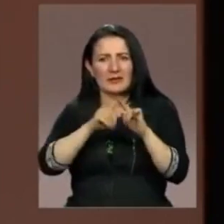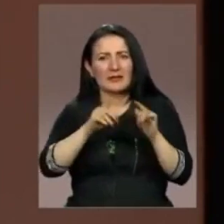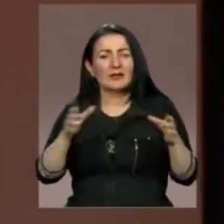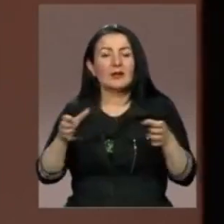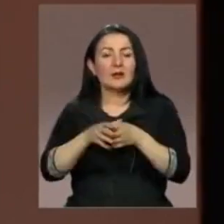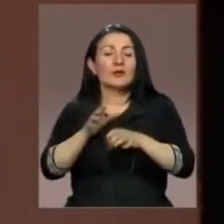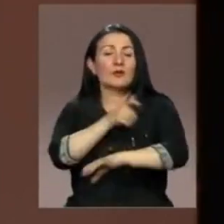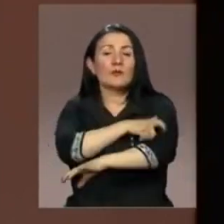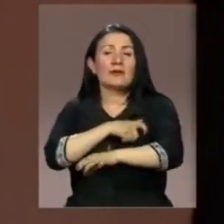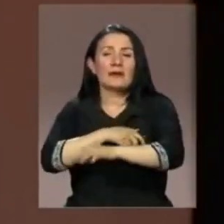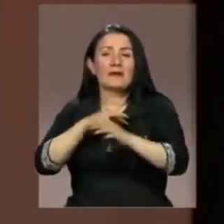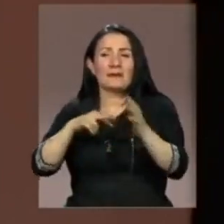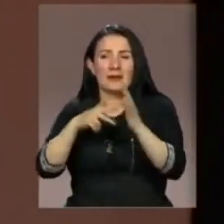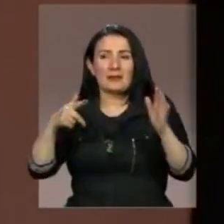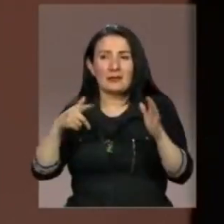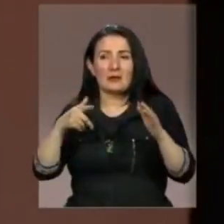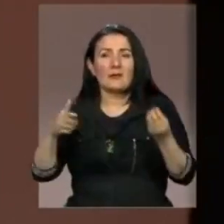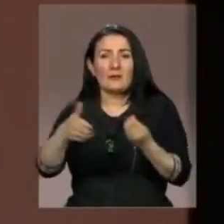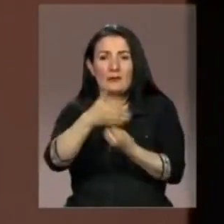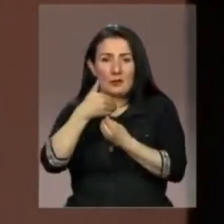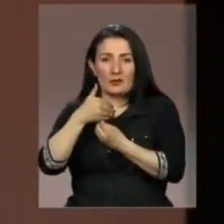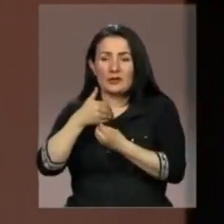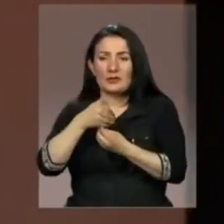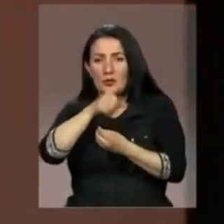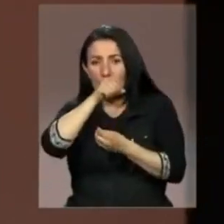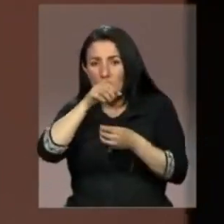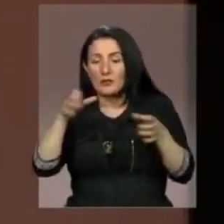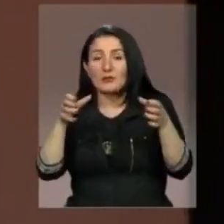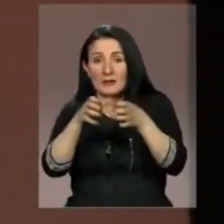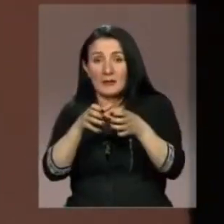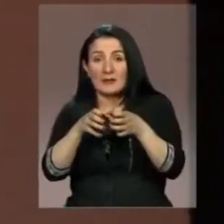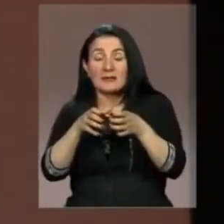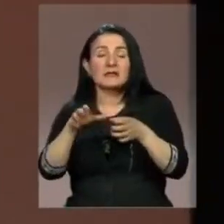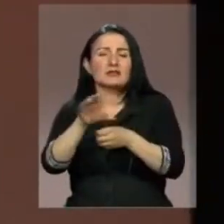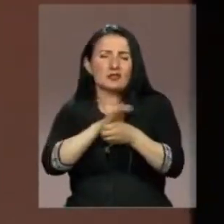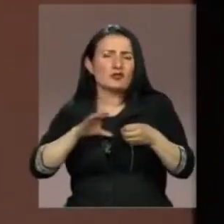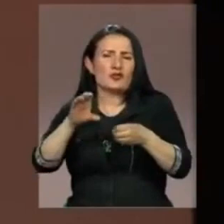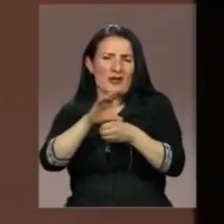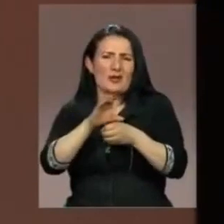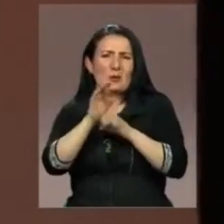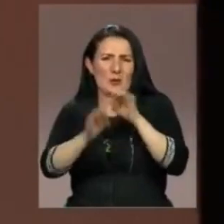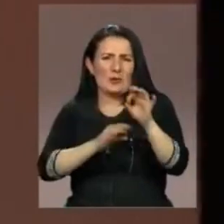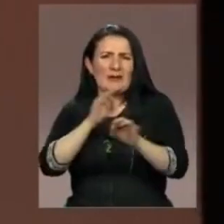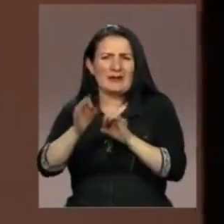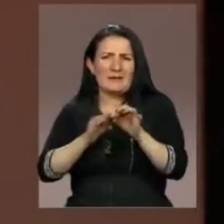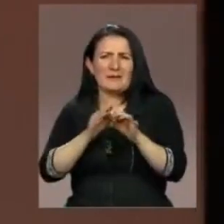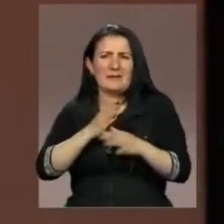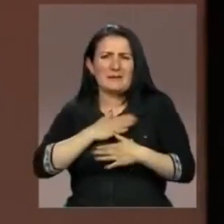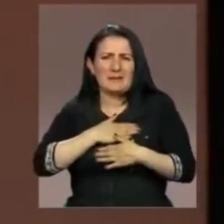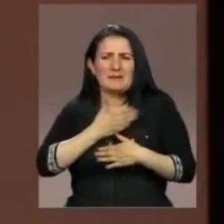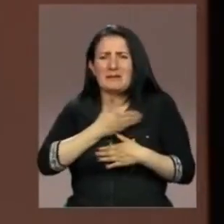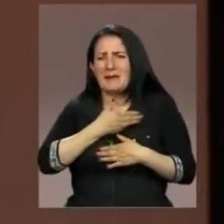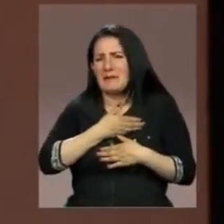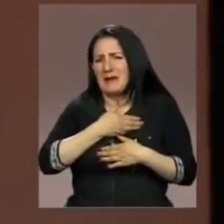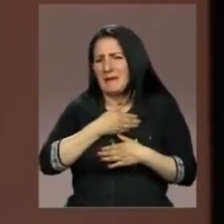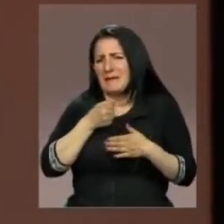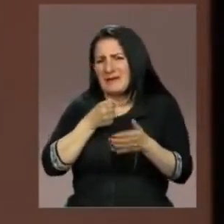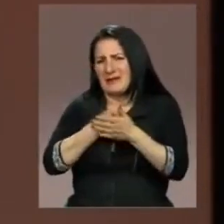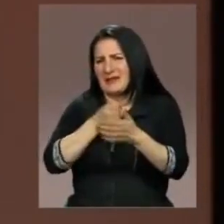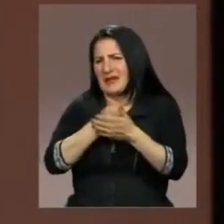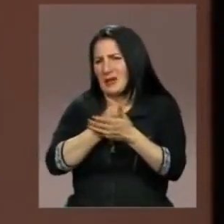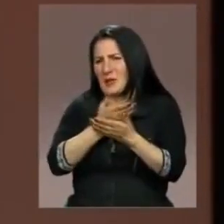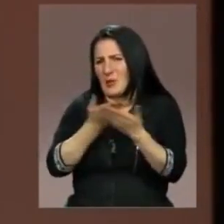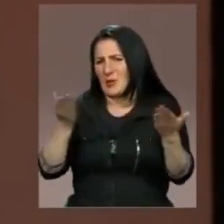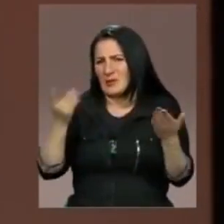Técnico, en la protección del patrimonio arquitectónico de la ciudad. Mi madre fue muy de estas